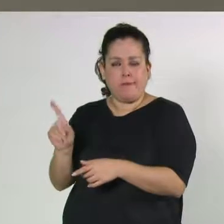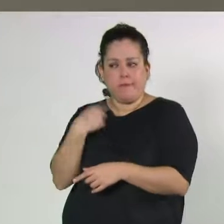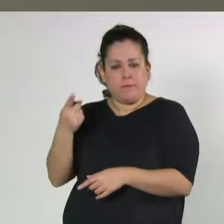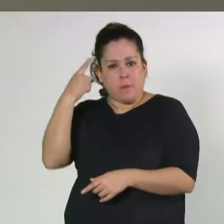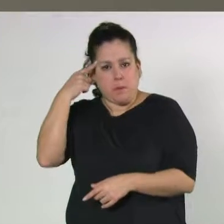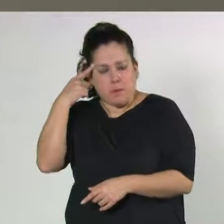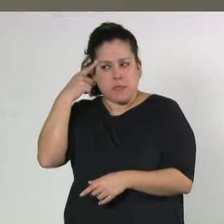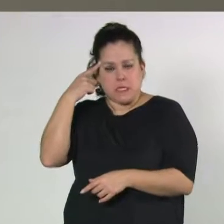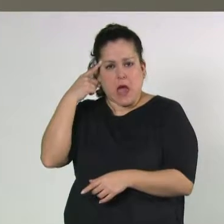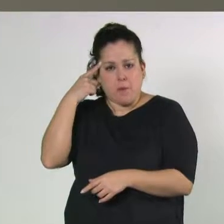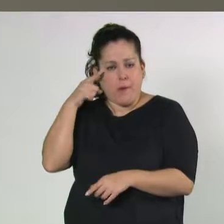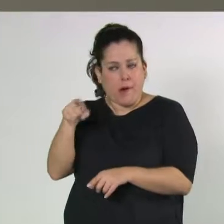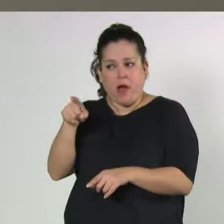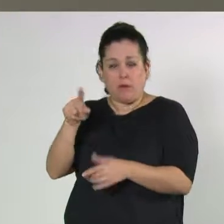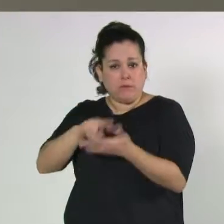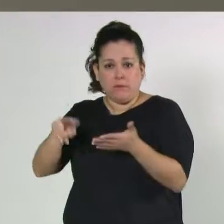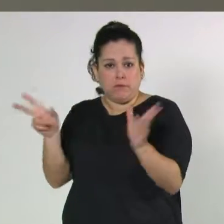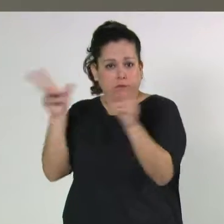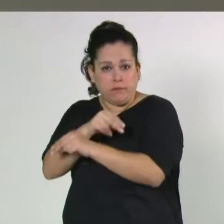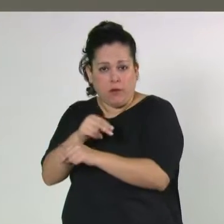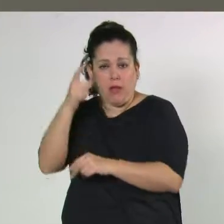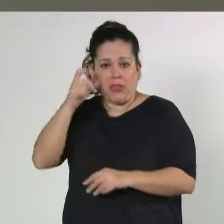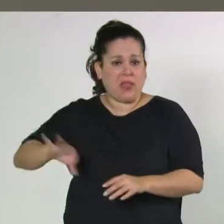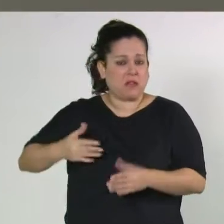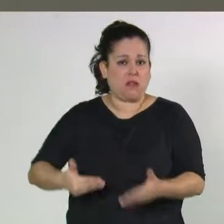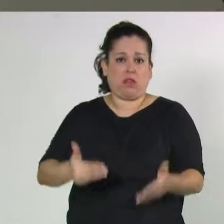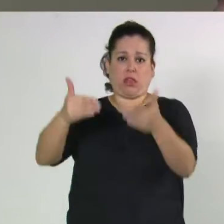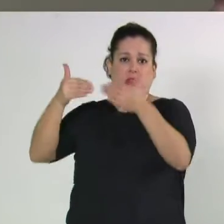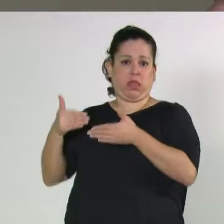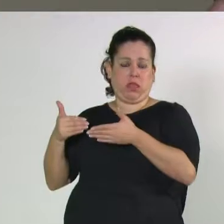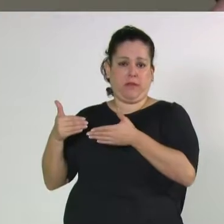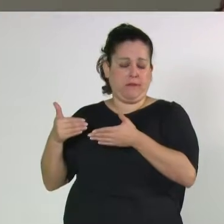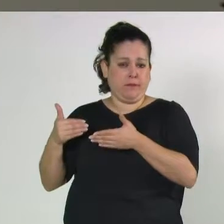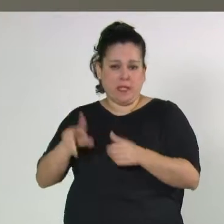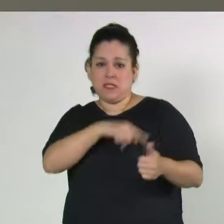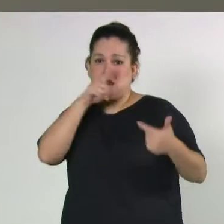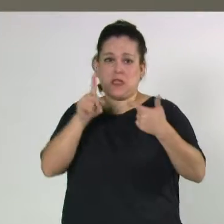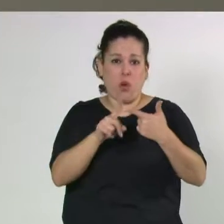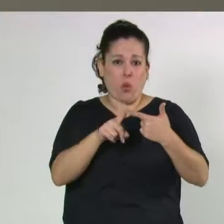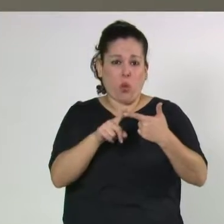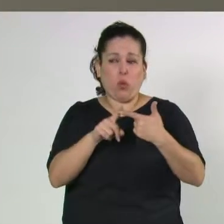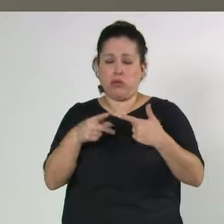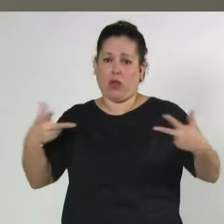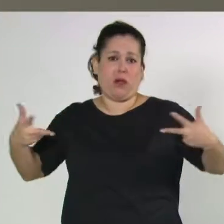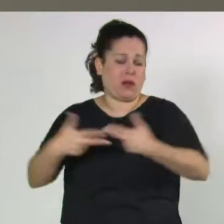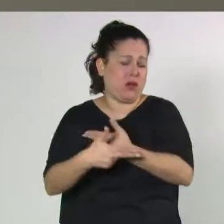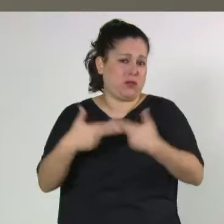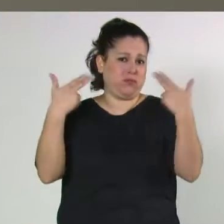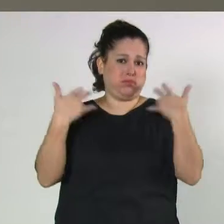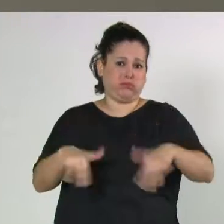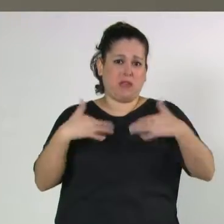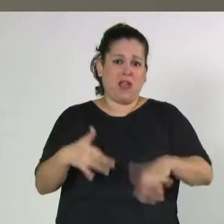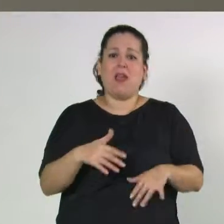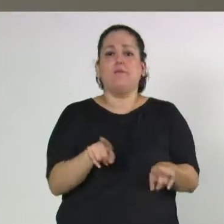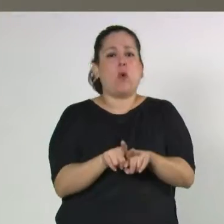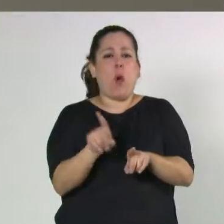es vamos a retroceder 10 años. Segundo, es un gran recorte. Pero